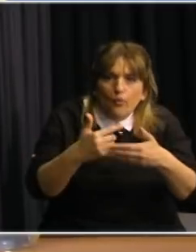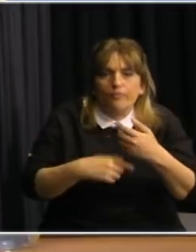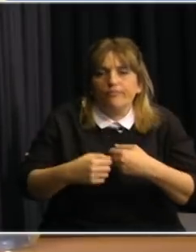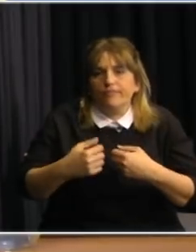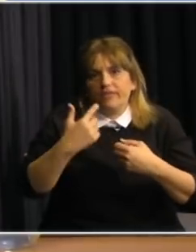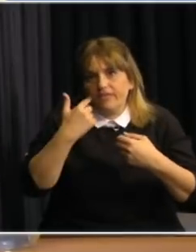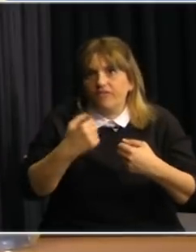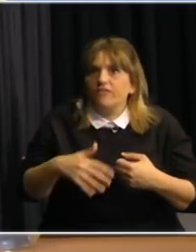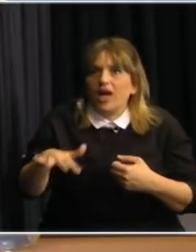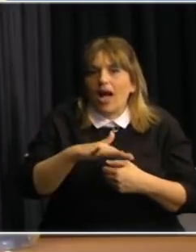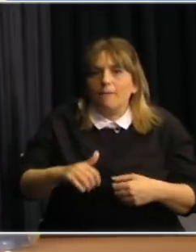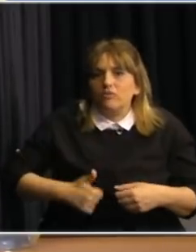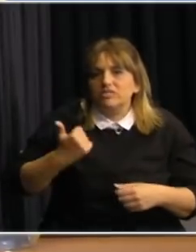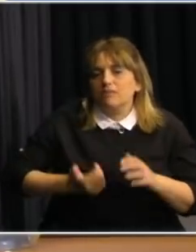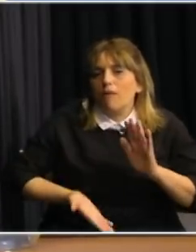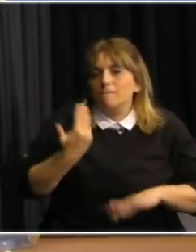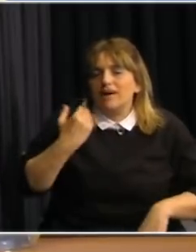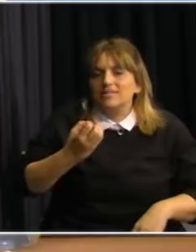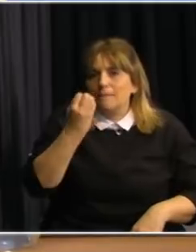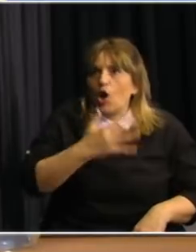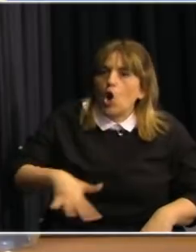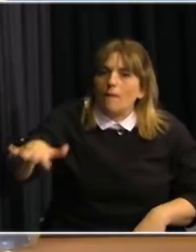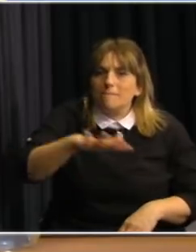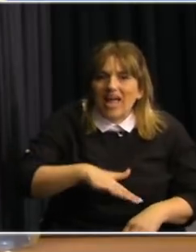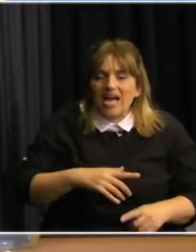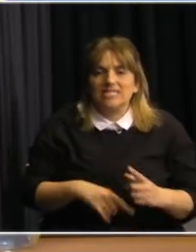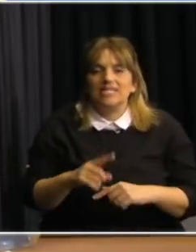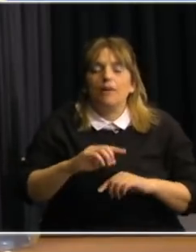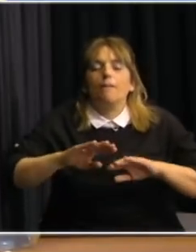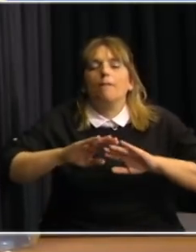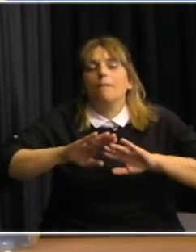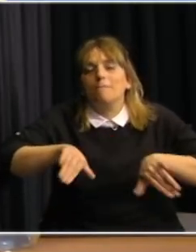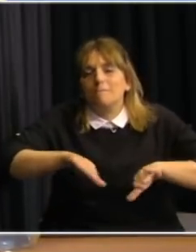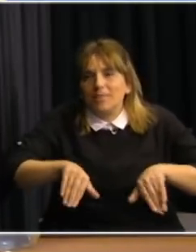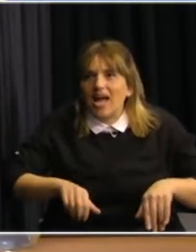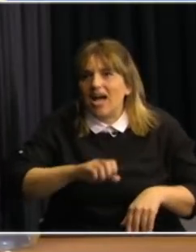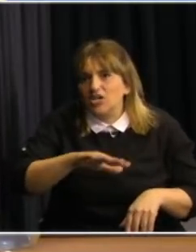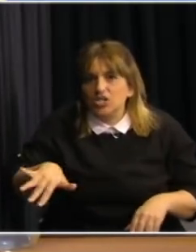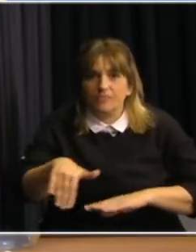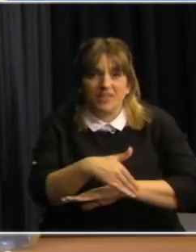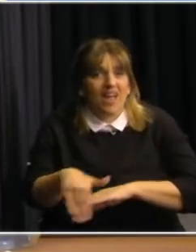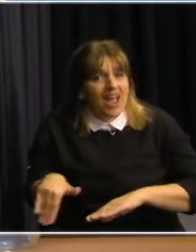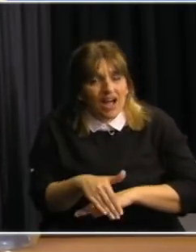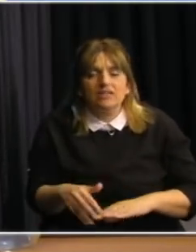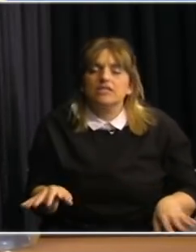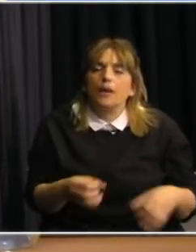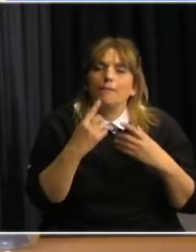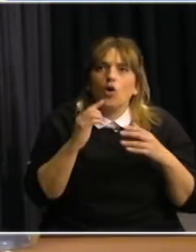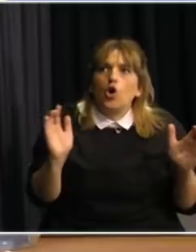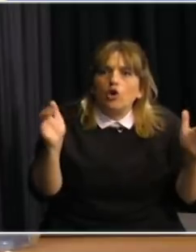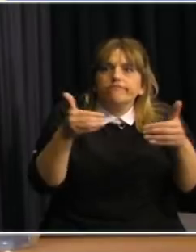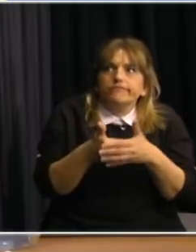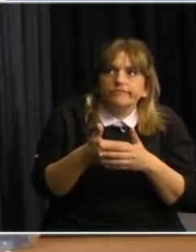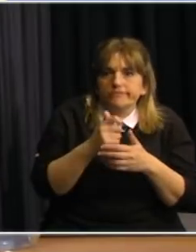Entonces, aprovechemos más y mejor las plazas, las playas y las calles peatonales. En cuanto a las playas en